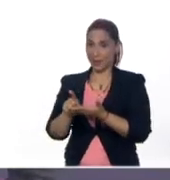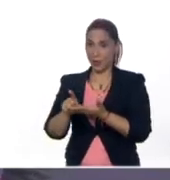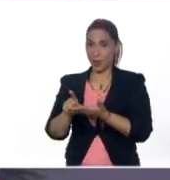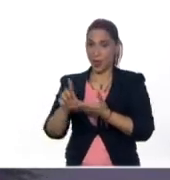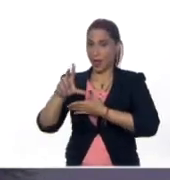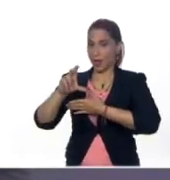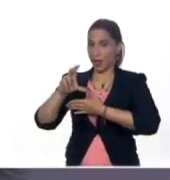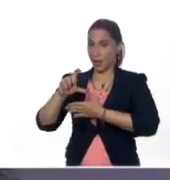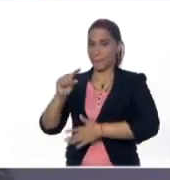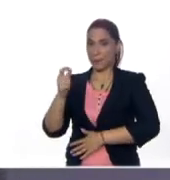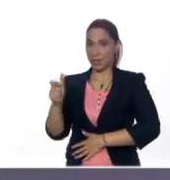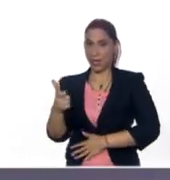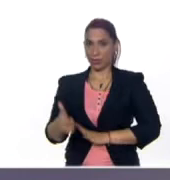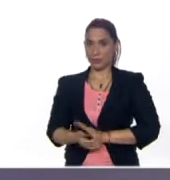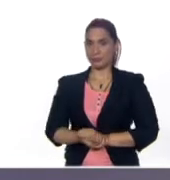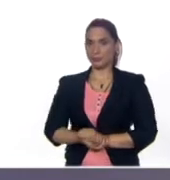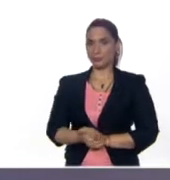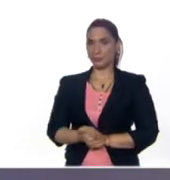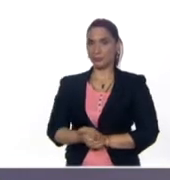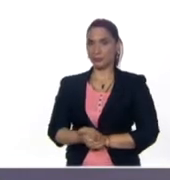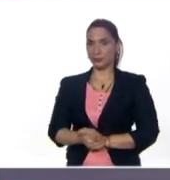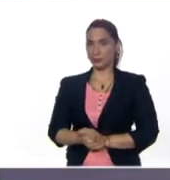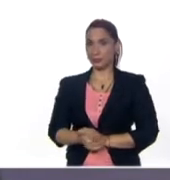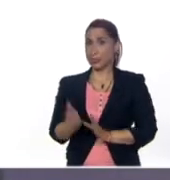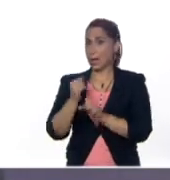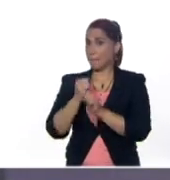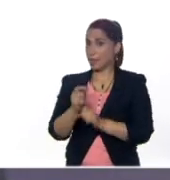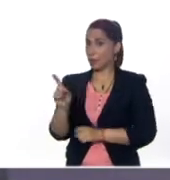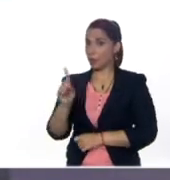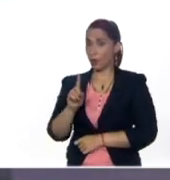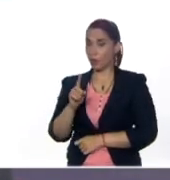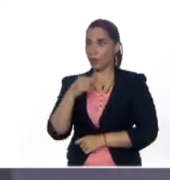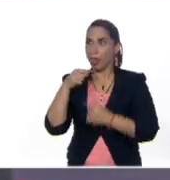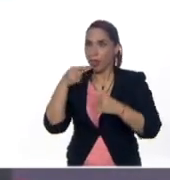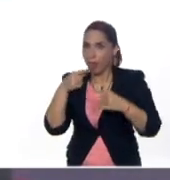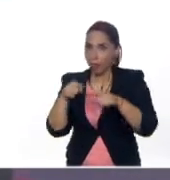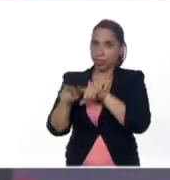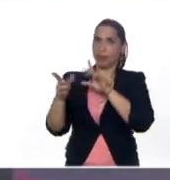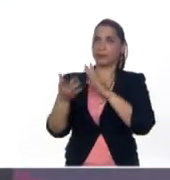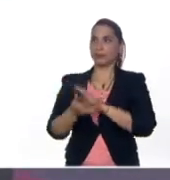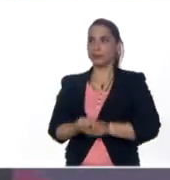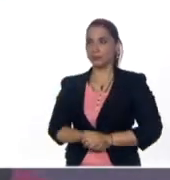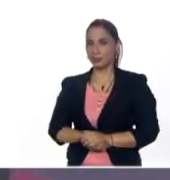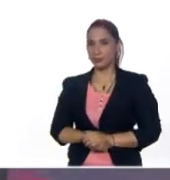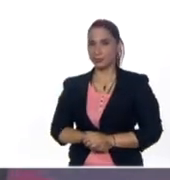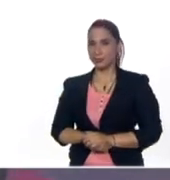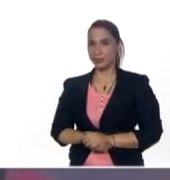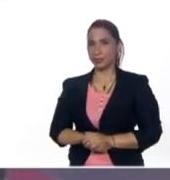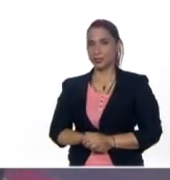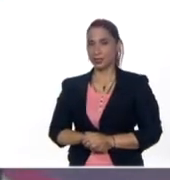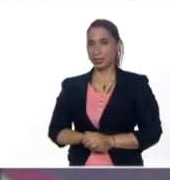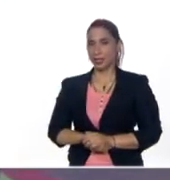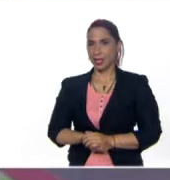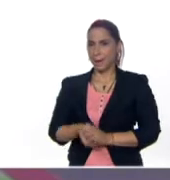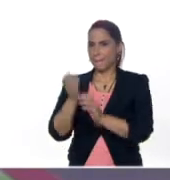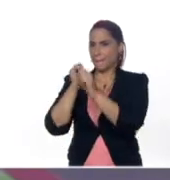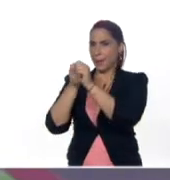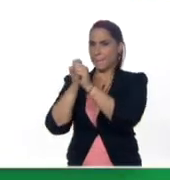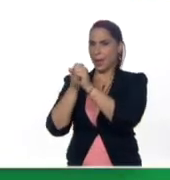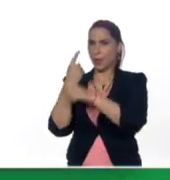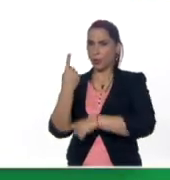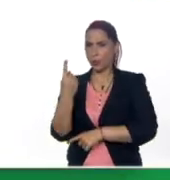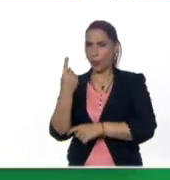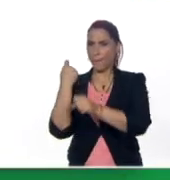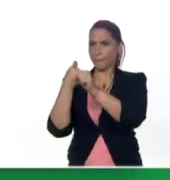Bicentenario de primer grado. Voy con un trabalengua. Espero que no se me vaya a trabar la lengua. Dice así, Pablito clavó un clavito,